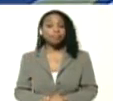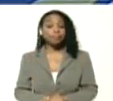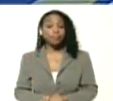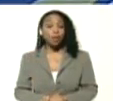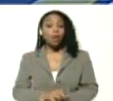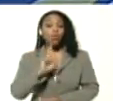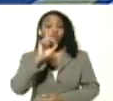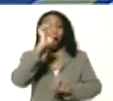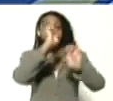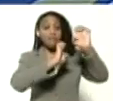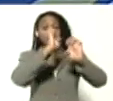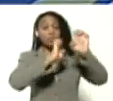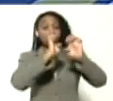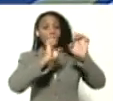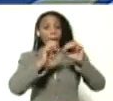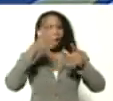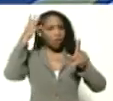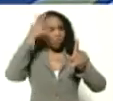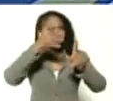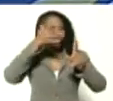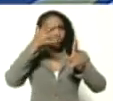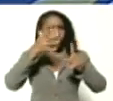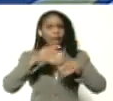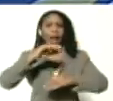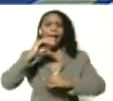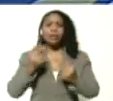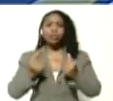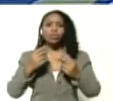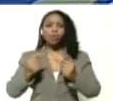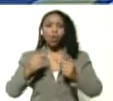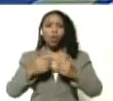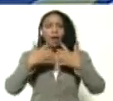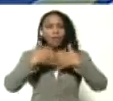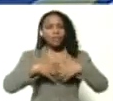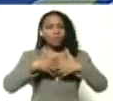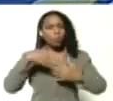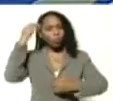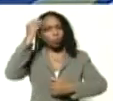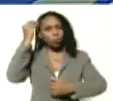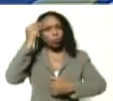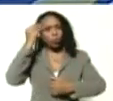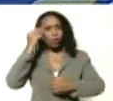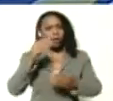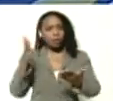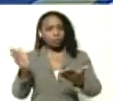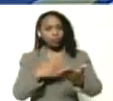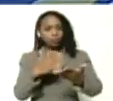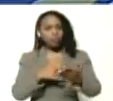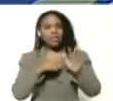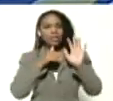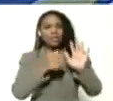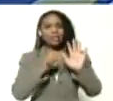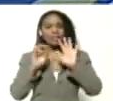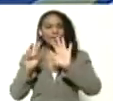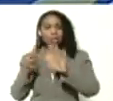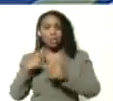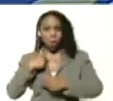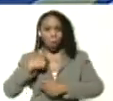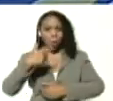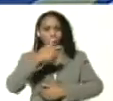Una evaluación para la formación desde la acción, reflexión, acción. Página 67. Esto lo voy a buscar yo.